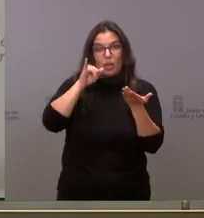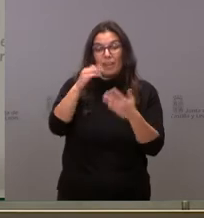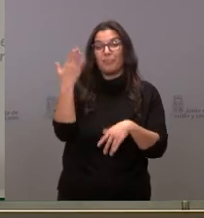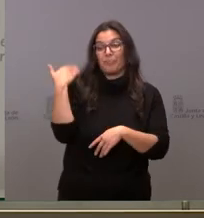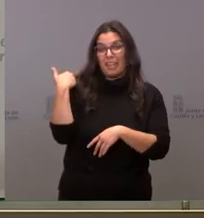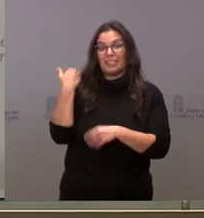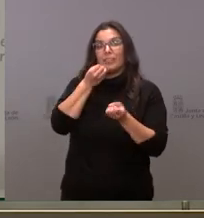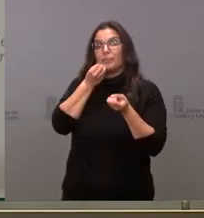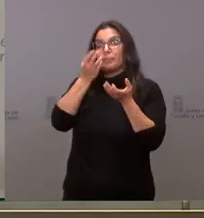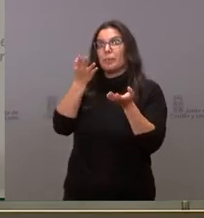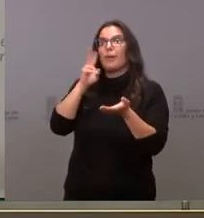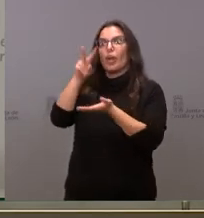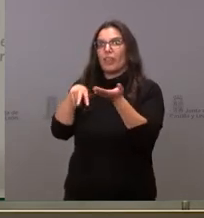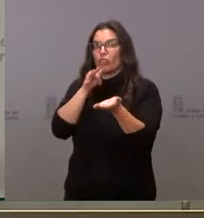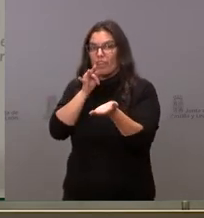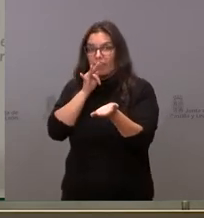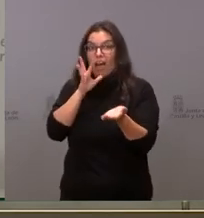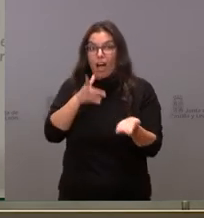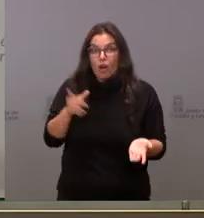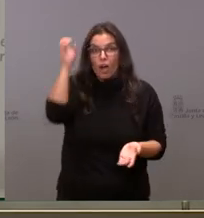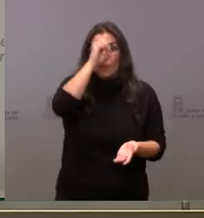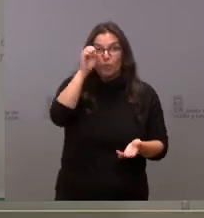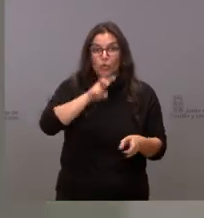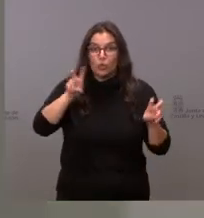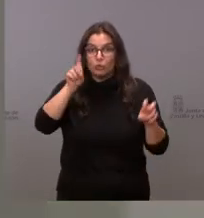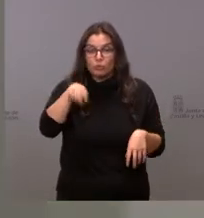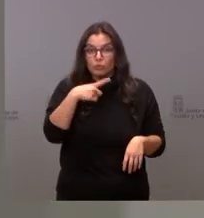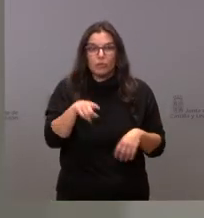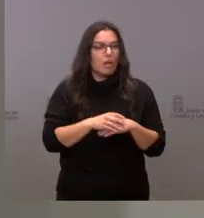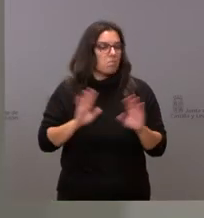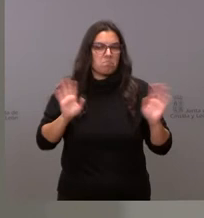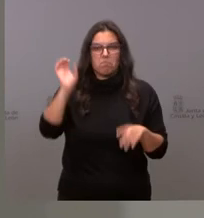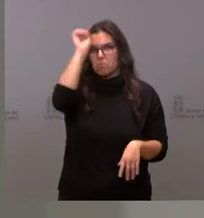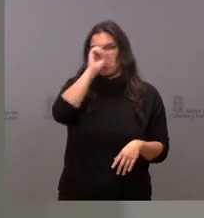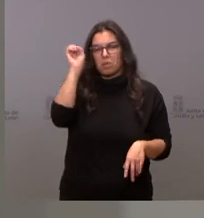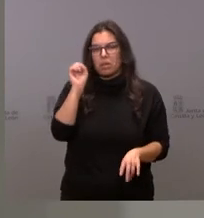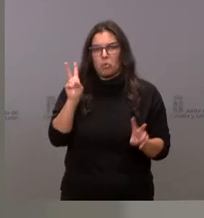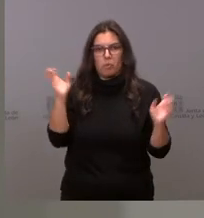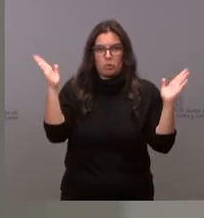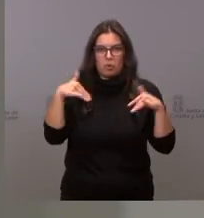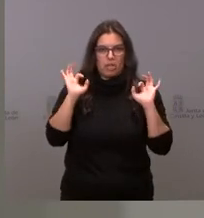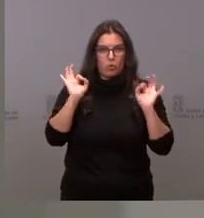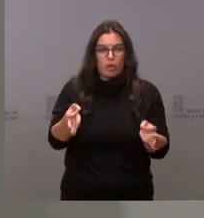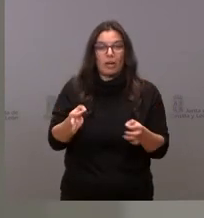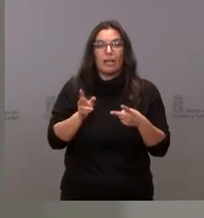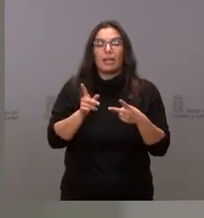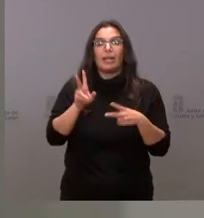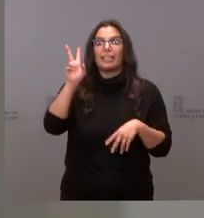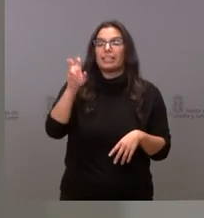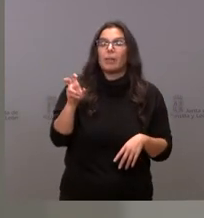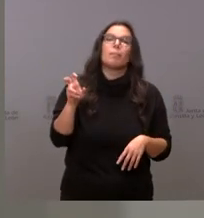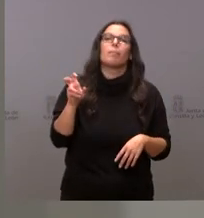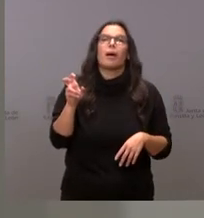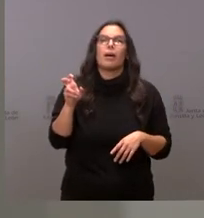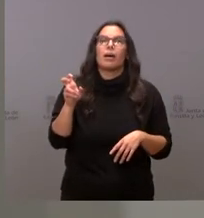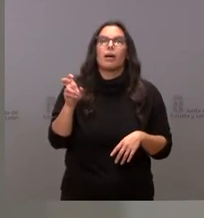previas no sé si ahora había una posición nueva gracias no hay ninguna posición nueva a este respecto y sobre la pregunta si tenemos previsto